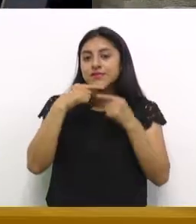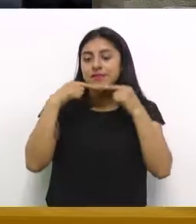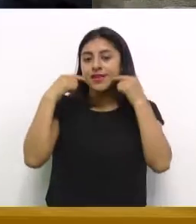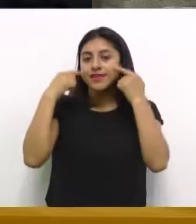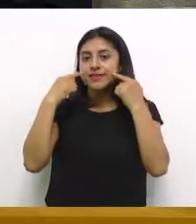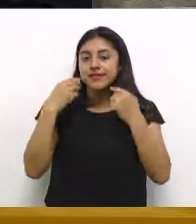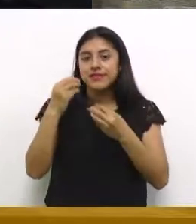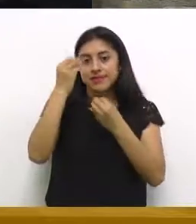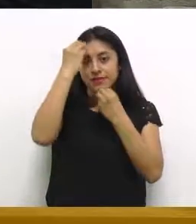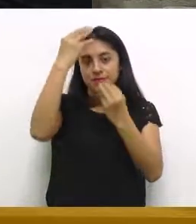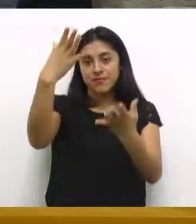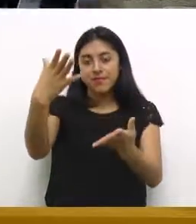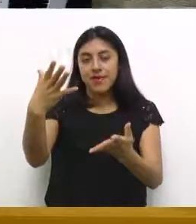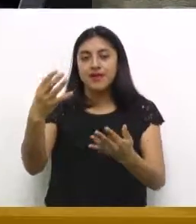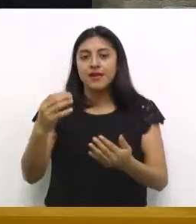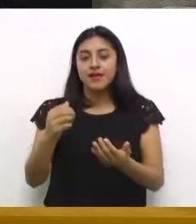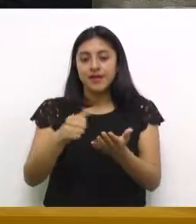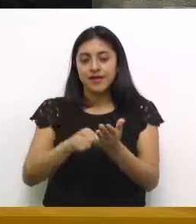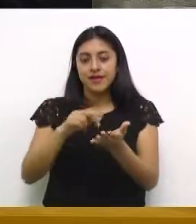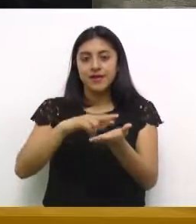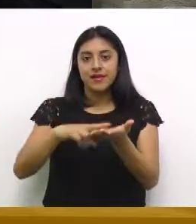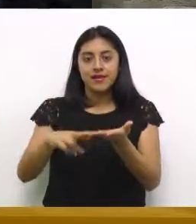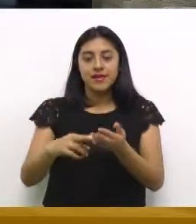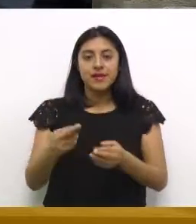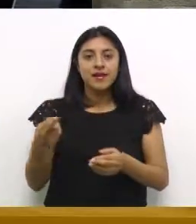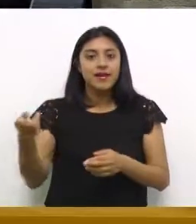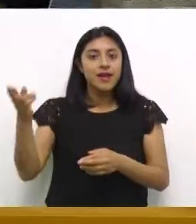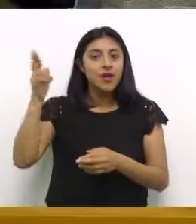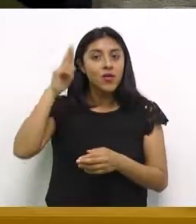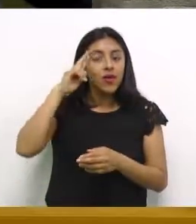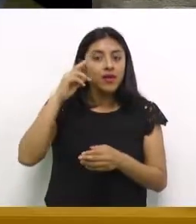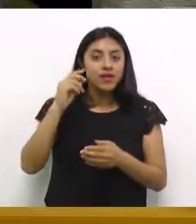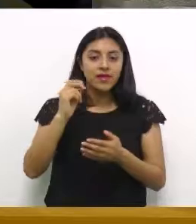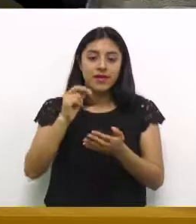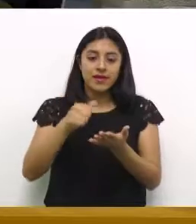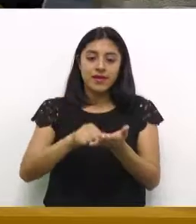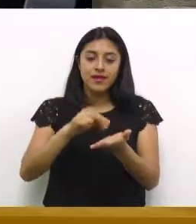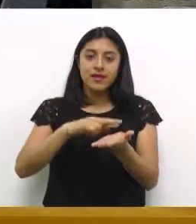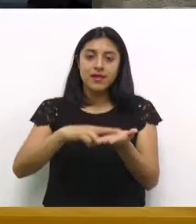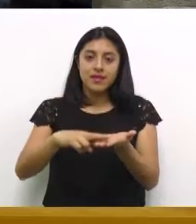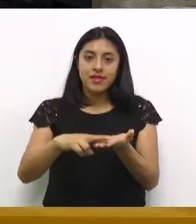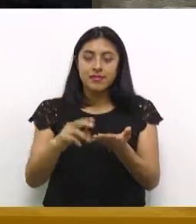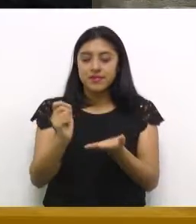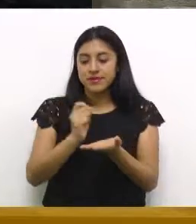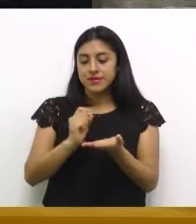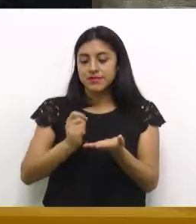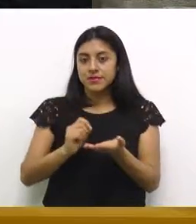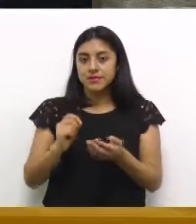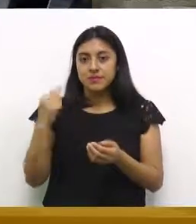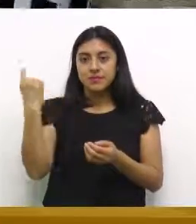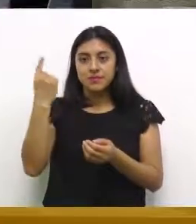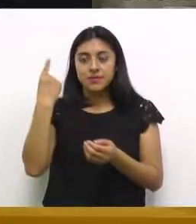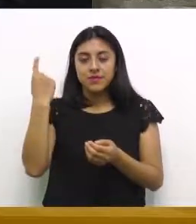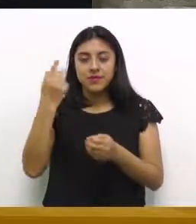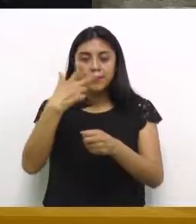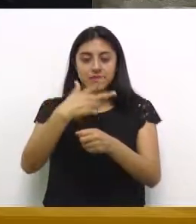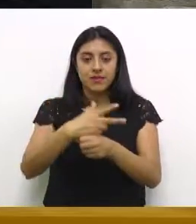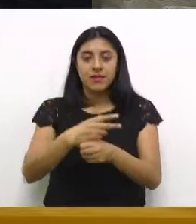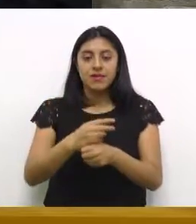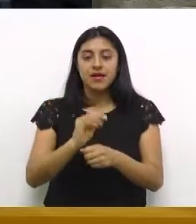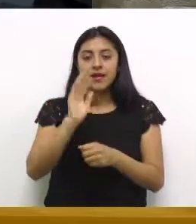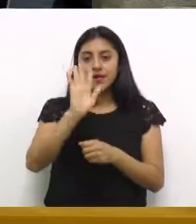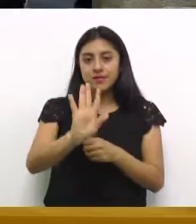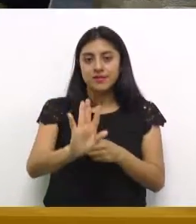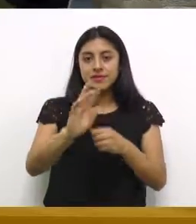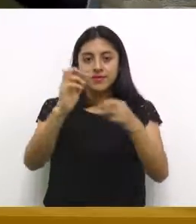Sumamente estamos complacidos por habernos sintonizado el día de hoy a través de Info Renap GT. Los esperamos en la próxima emisión, y